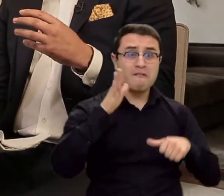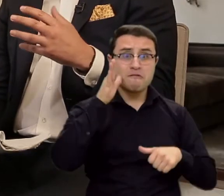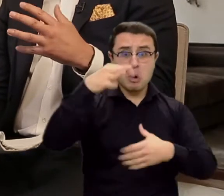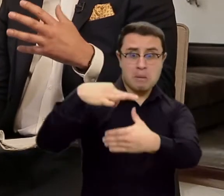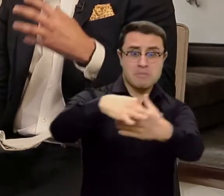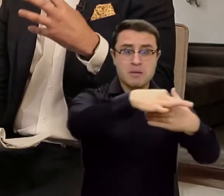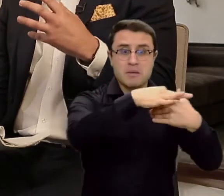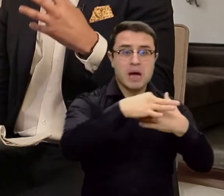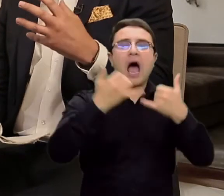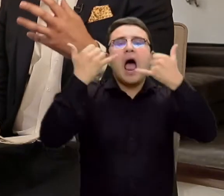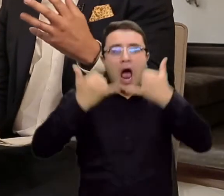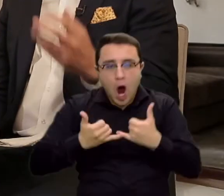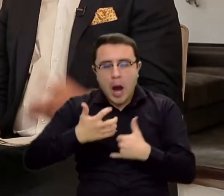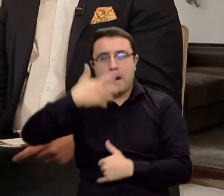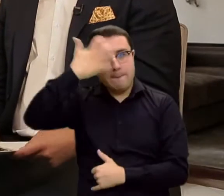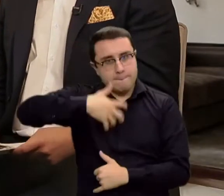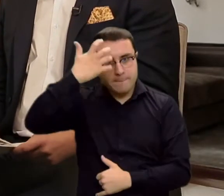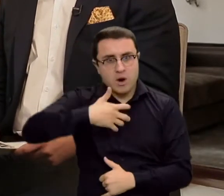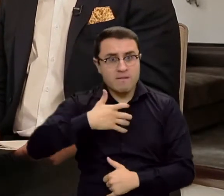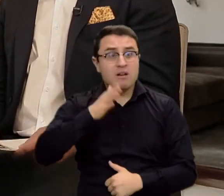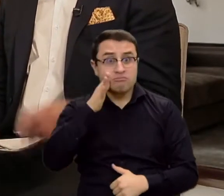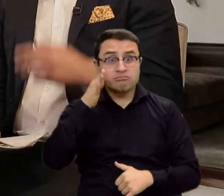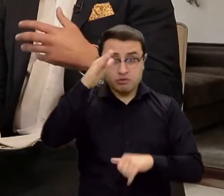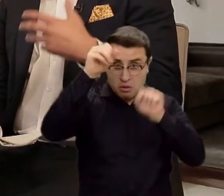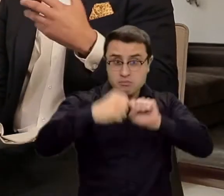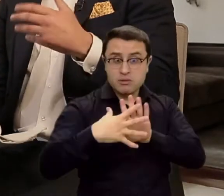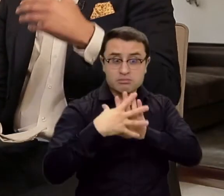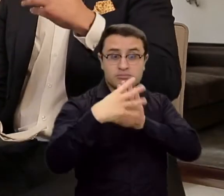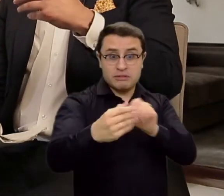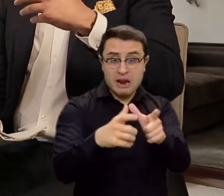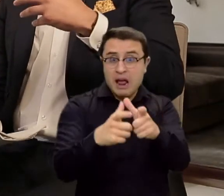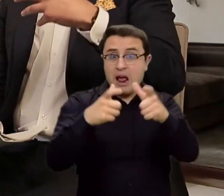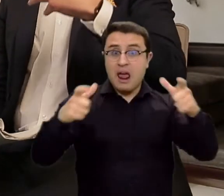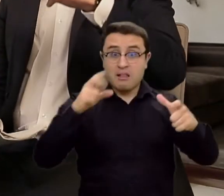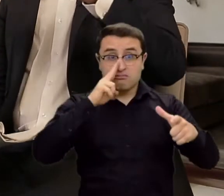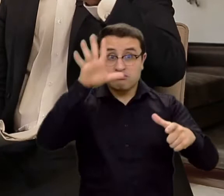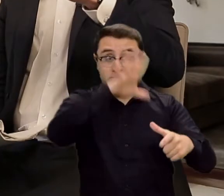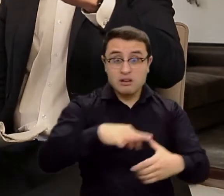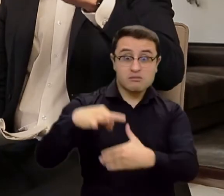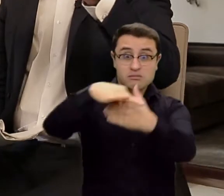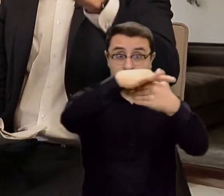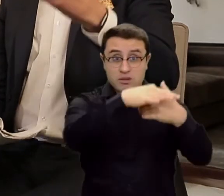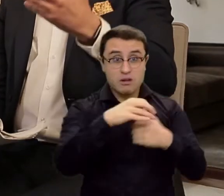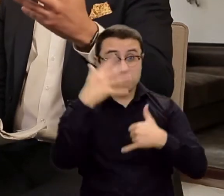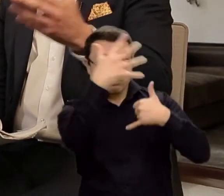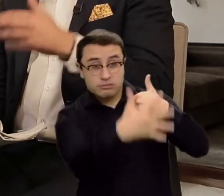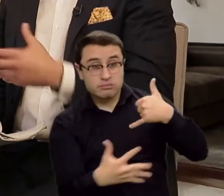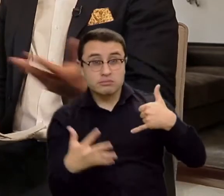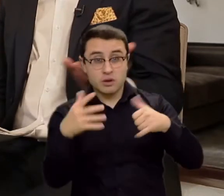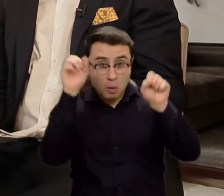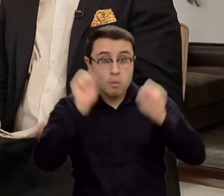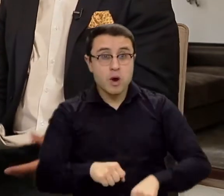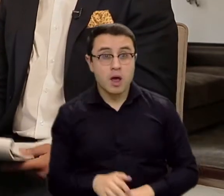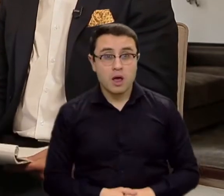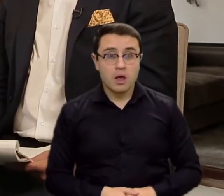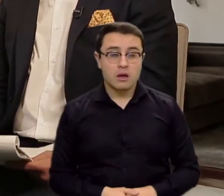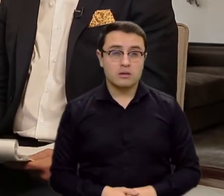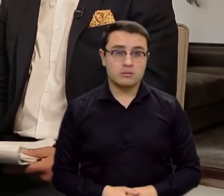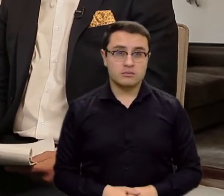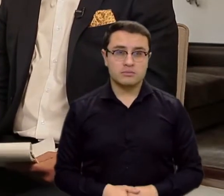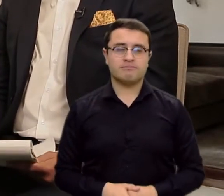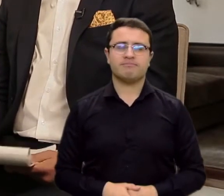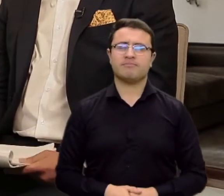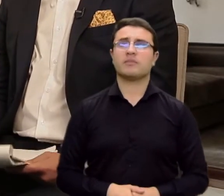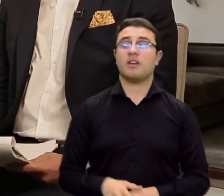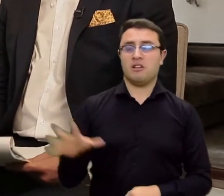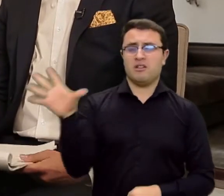no existe la vacuna. ¿Esto podría utilizarse en elecciones más grandes ya a nivel nacional en Colombia? Bueno,